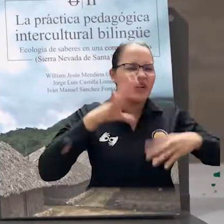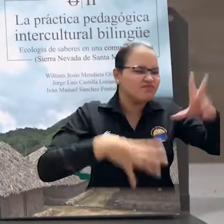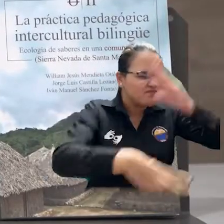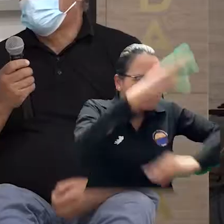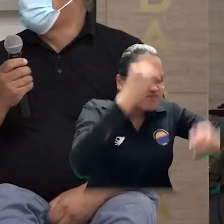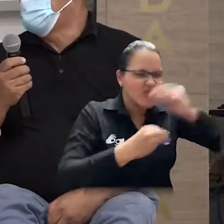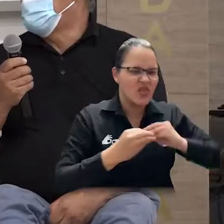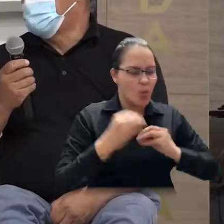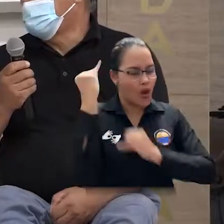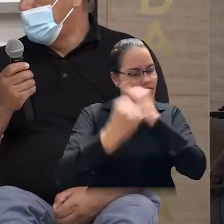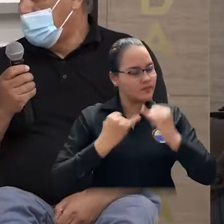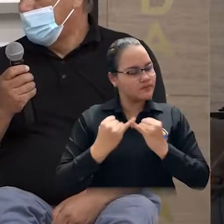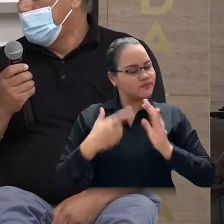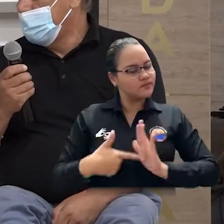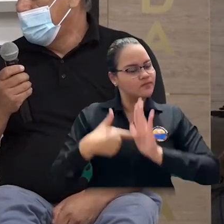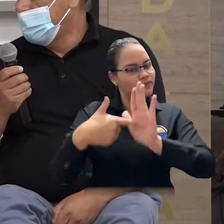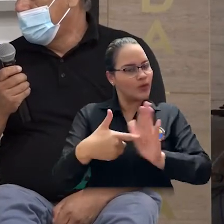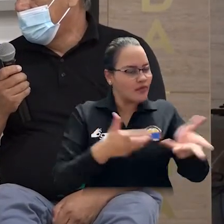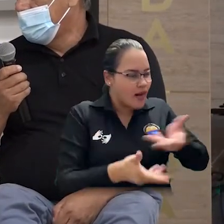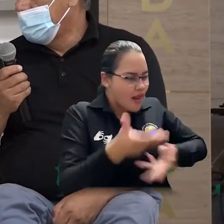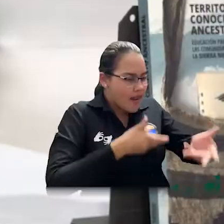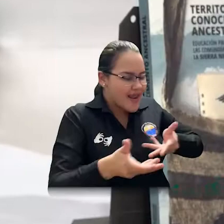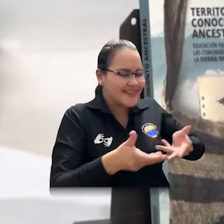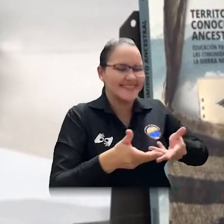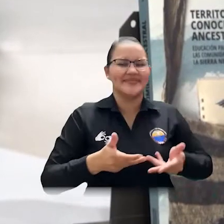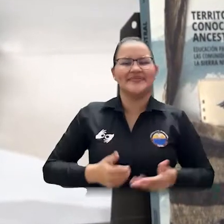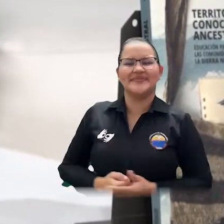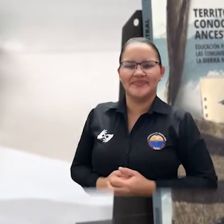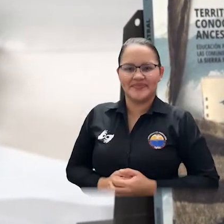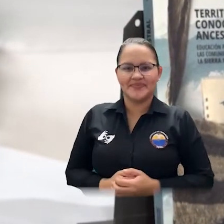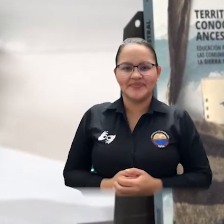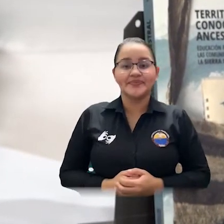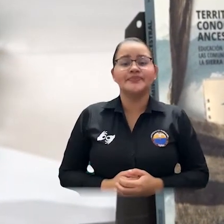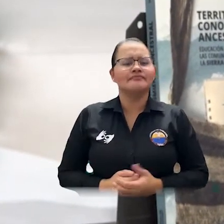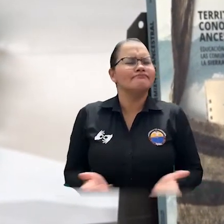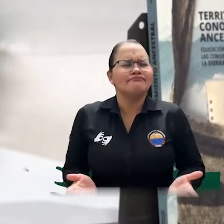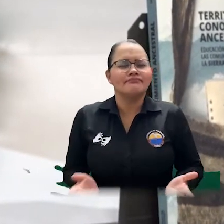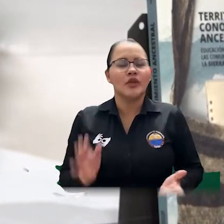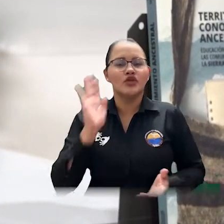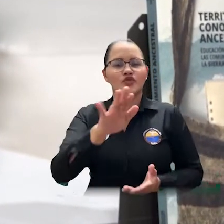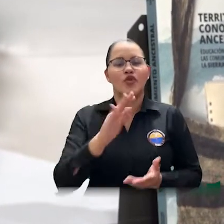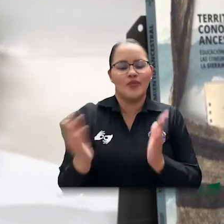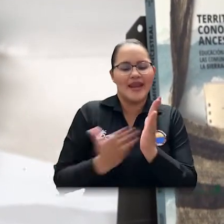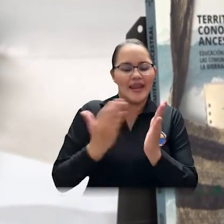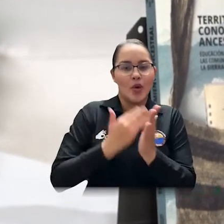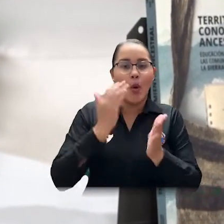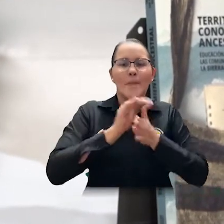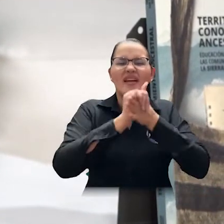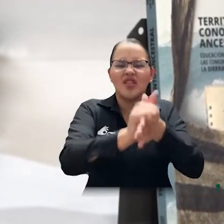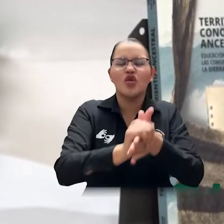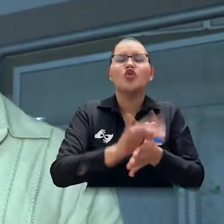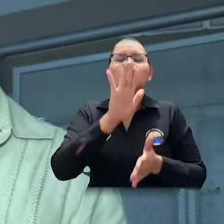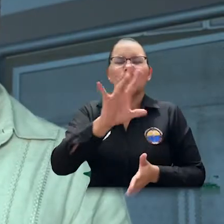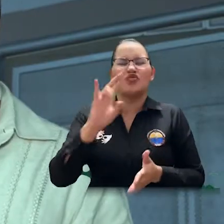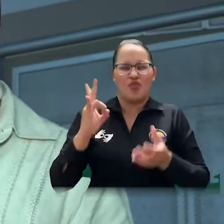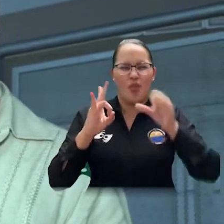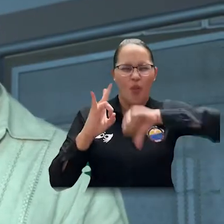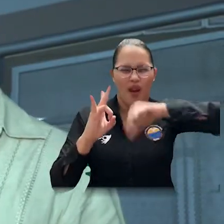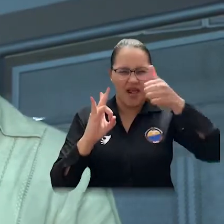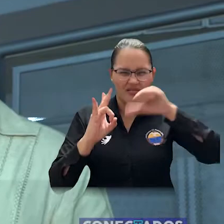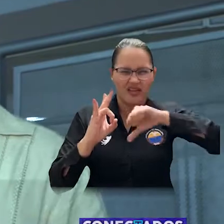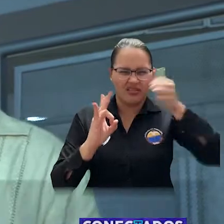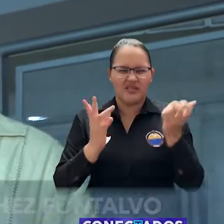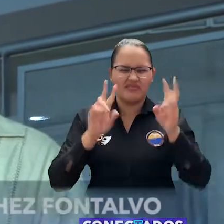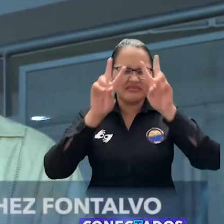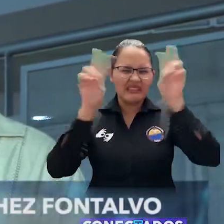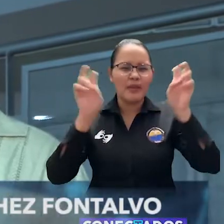El libro de Metodologías Cualitativas de la Investigación Educativa es un libro que parte